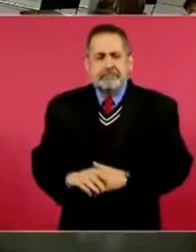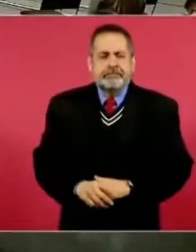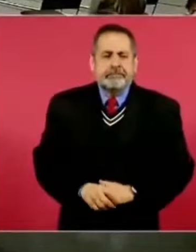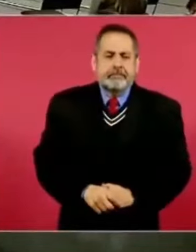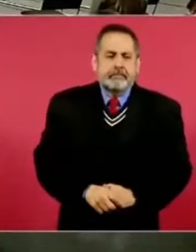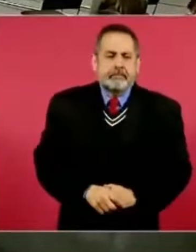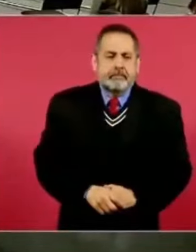Ah, el tren.